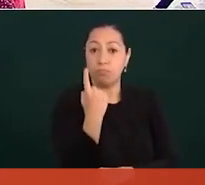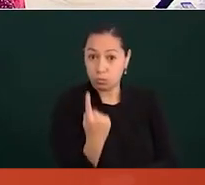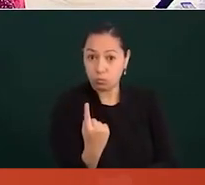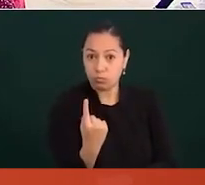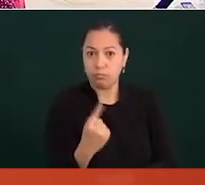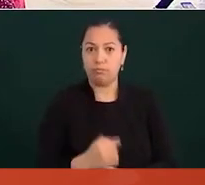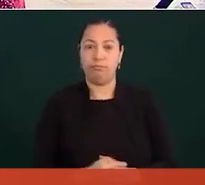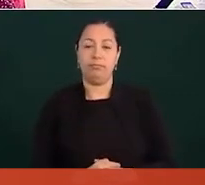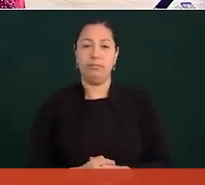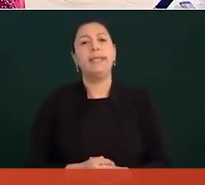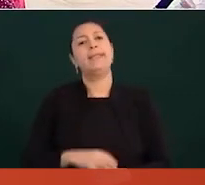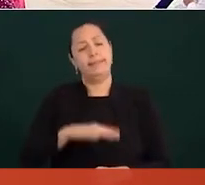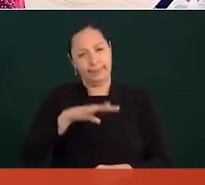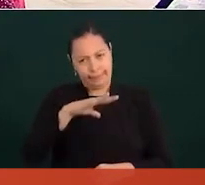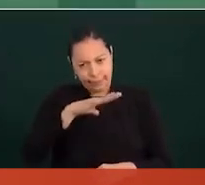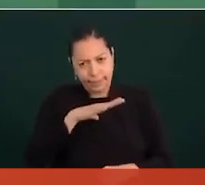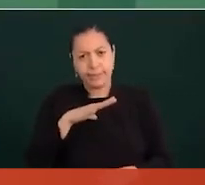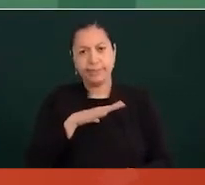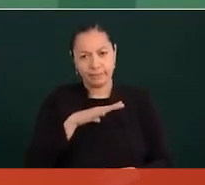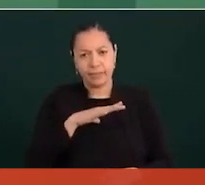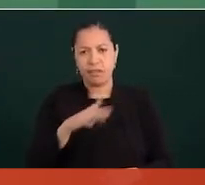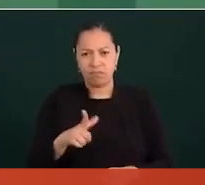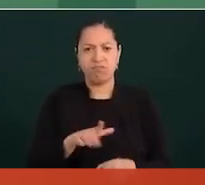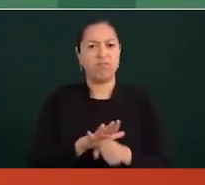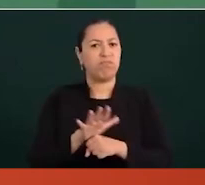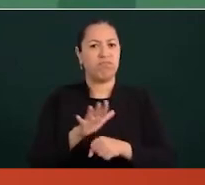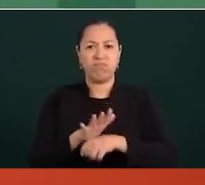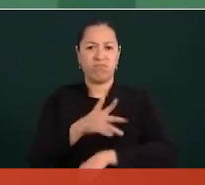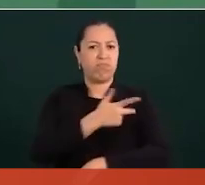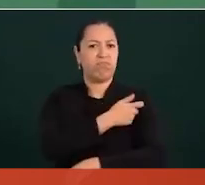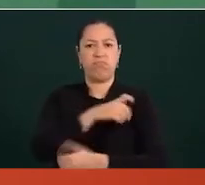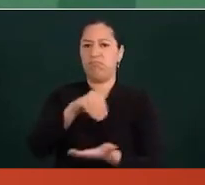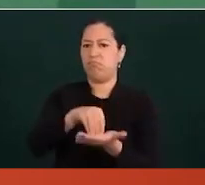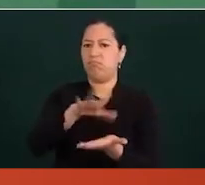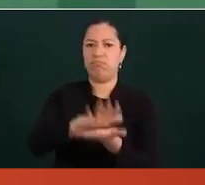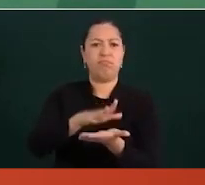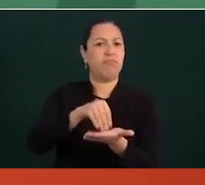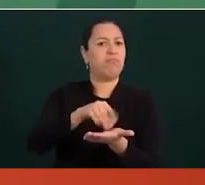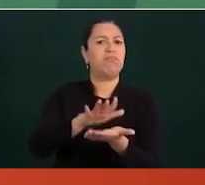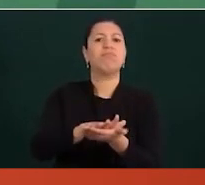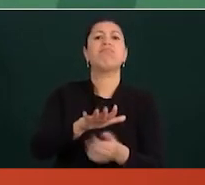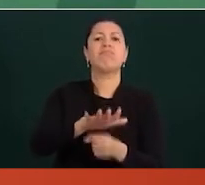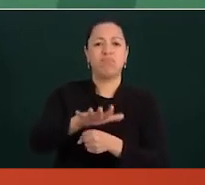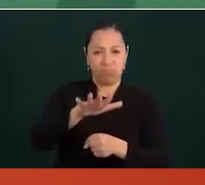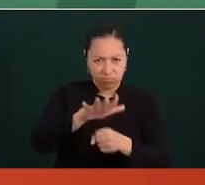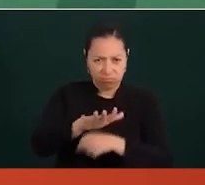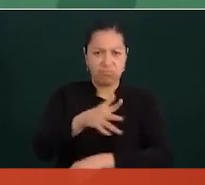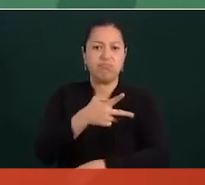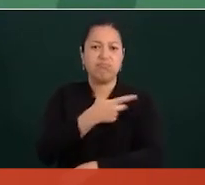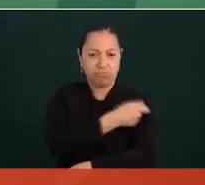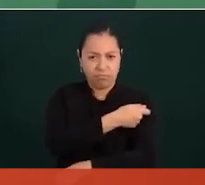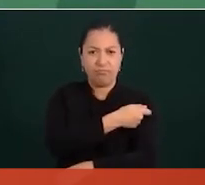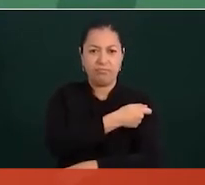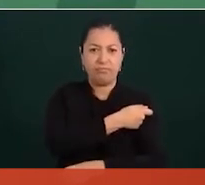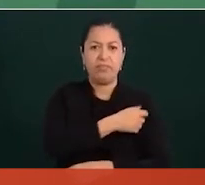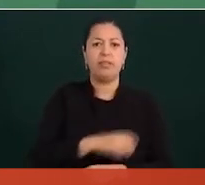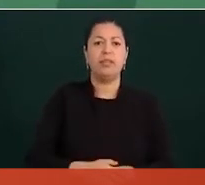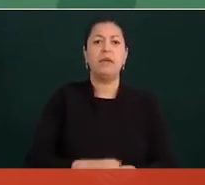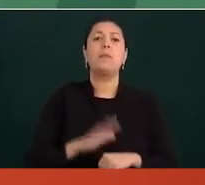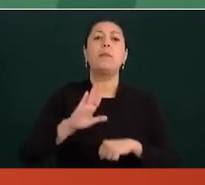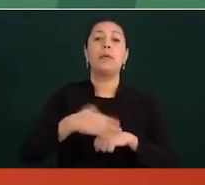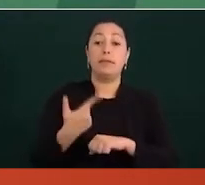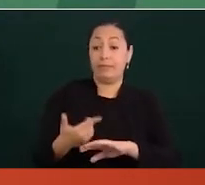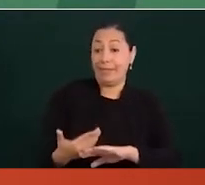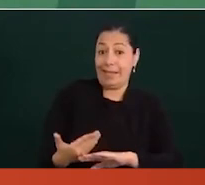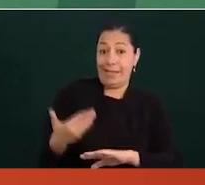tenemos vacunas garantizadas, suficientes, porque con mucha anticipación